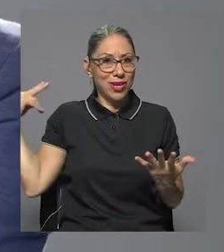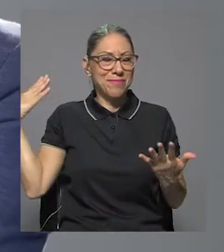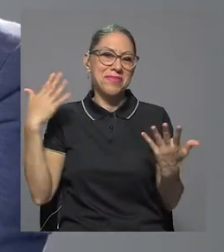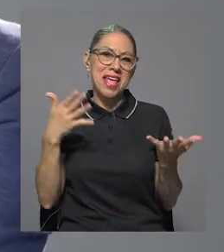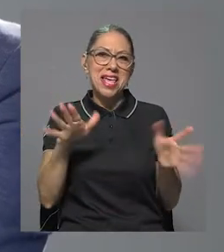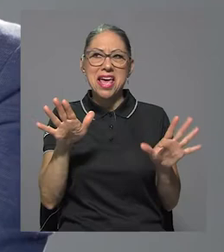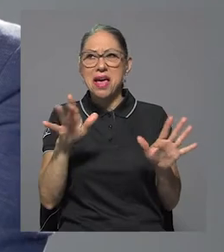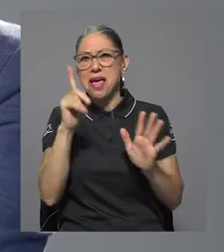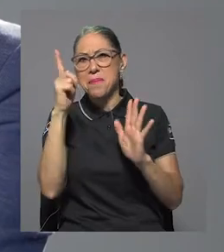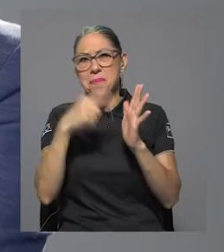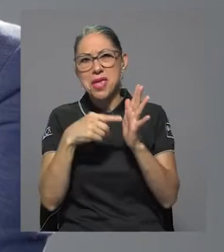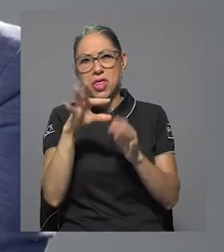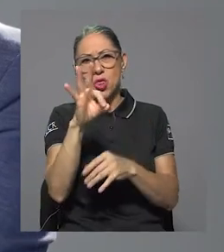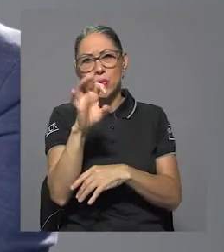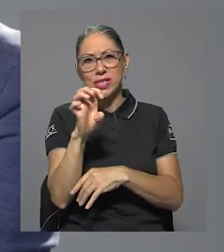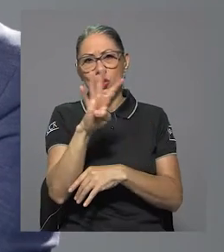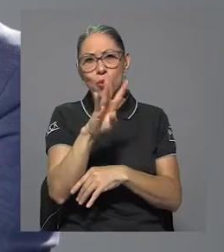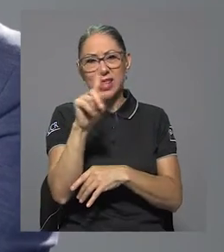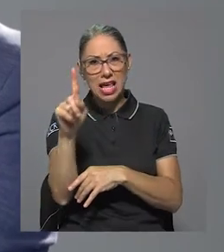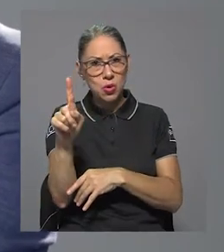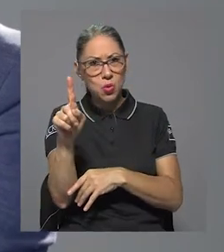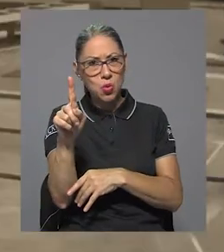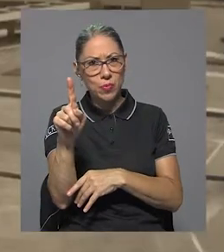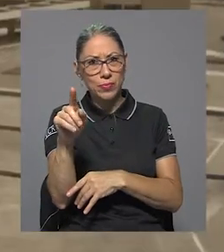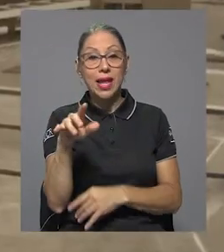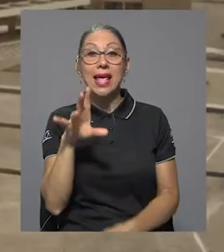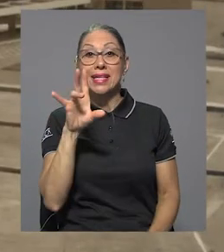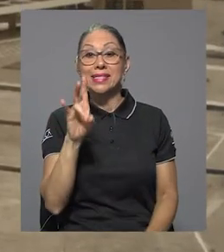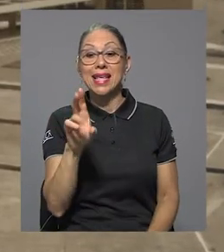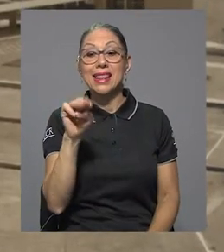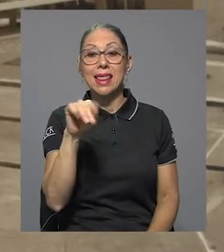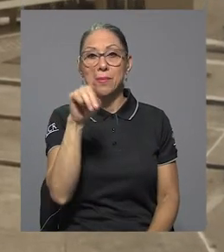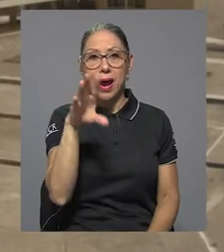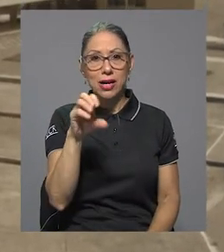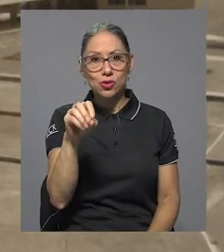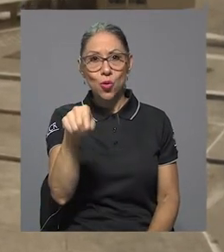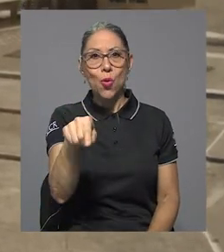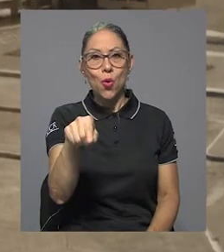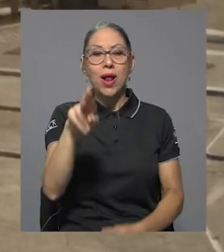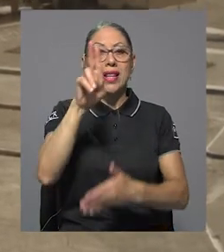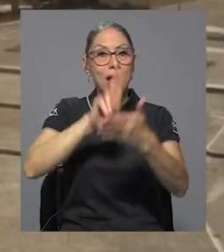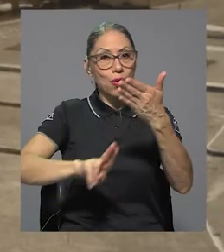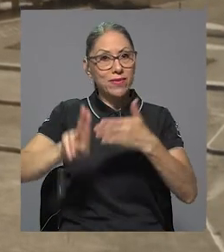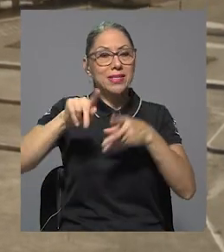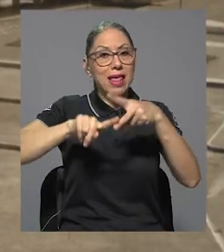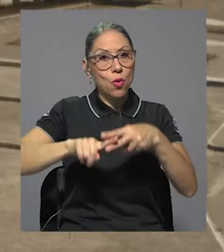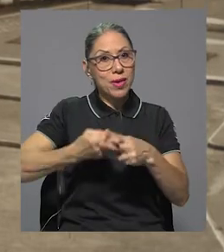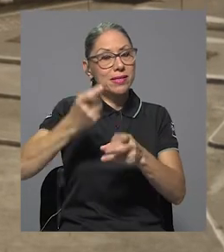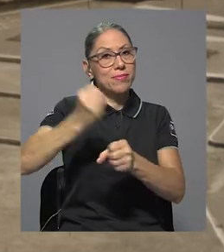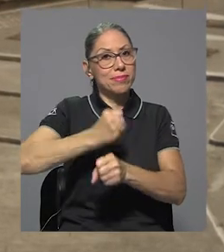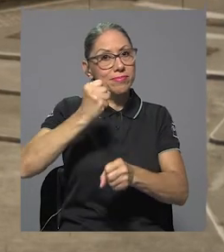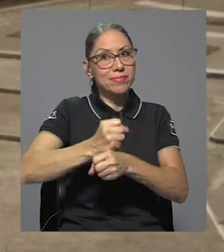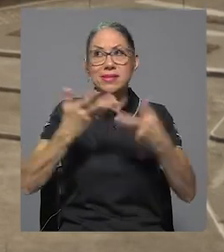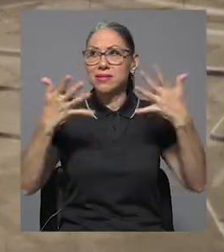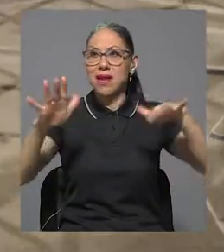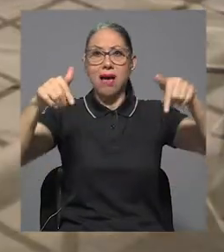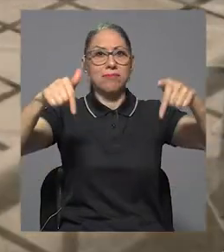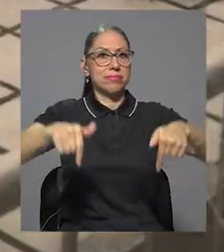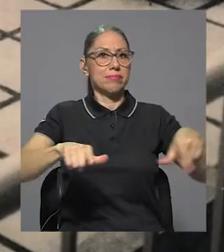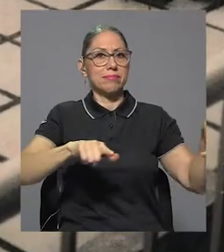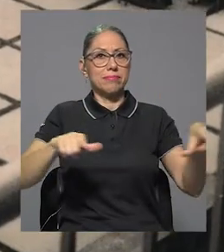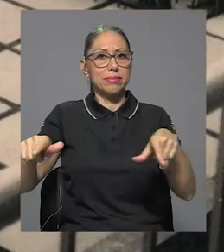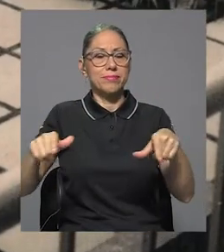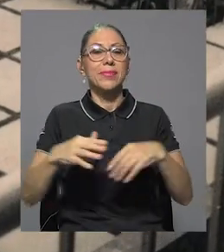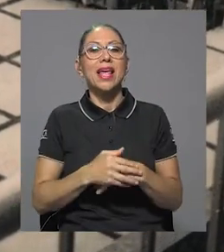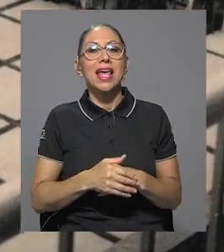1941, del 7 de marzo, pues la universidad comienza sus funciones, ya está instalada. Y